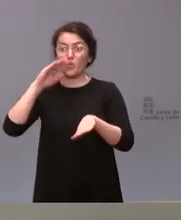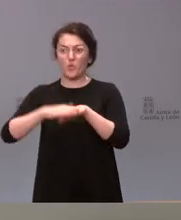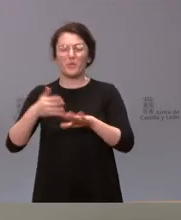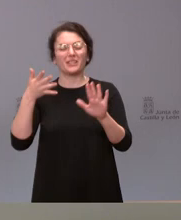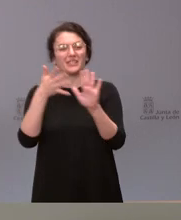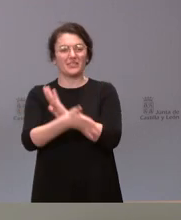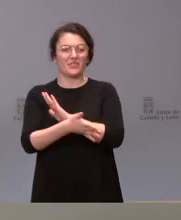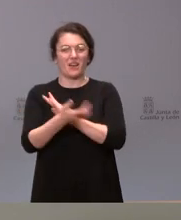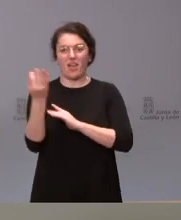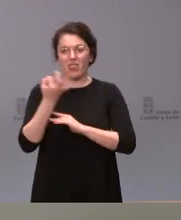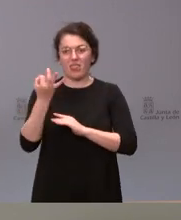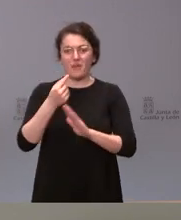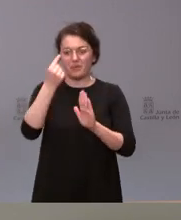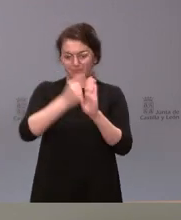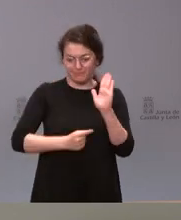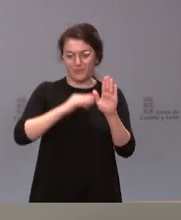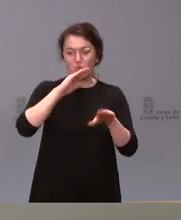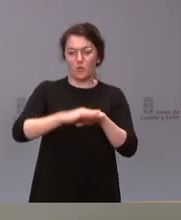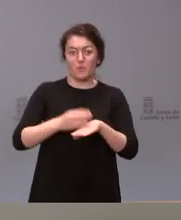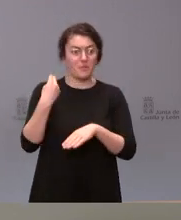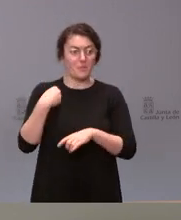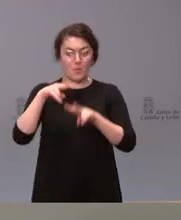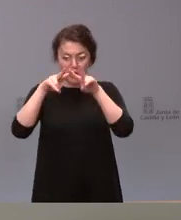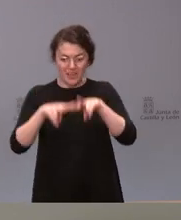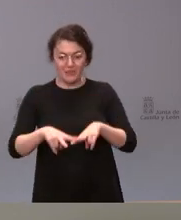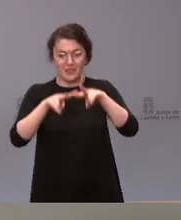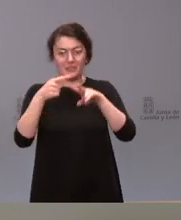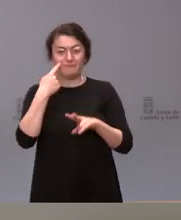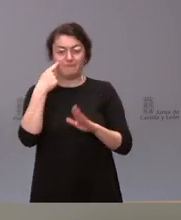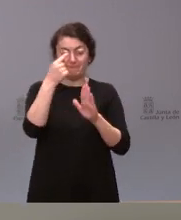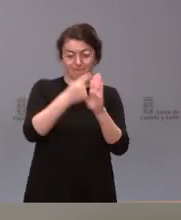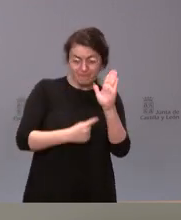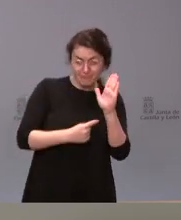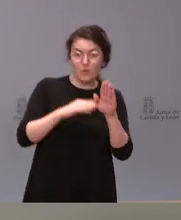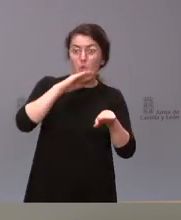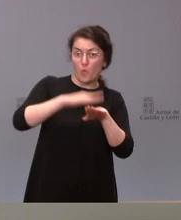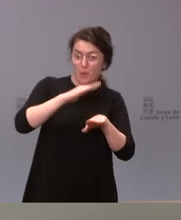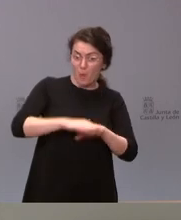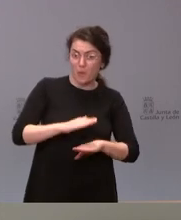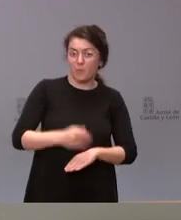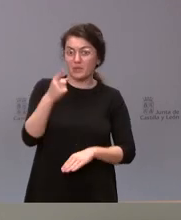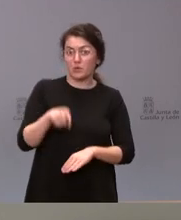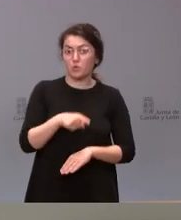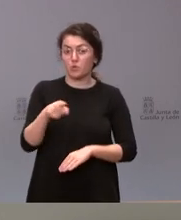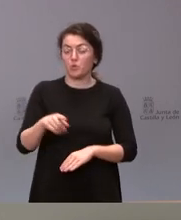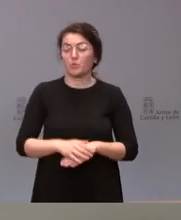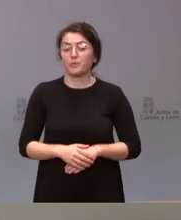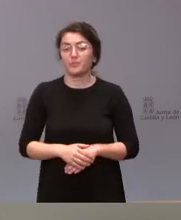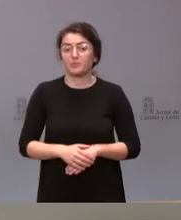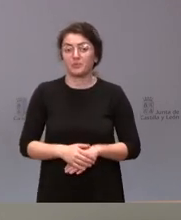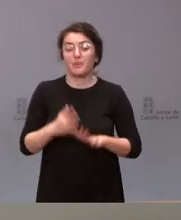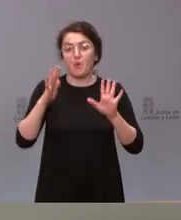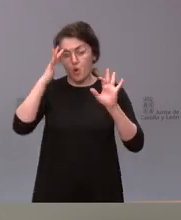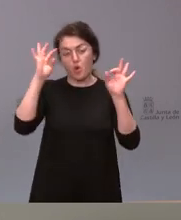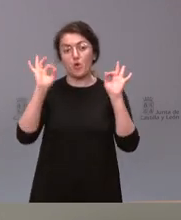los servicios técnicos los que examinan en qué medida se van cumpliendo las condiciones y se proponen los pagos correspondientes pero es lógico y natural que cuando un contrato